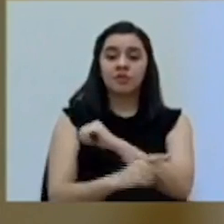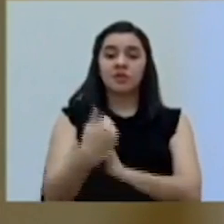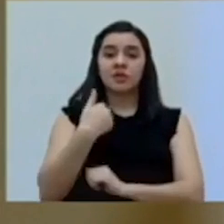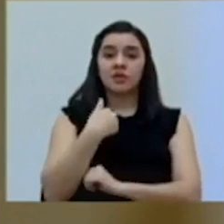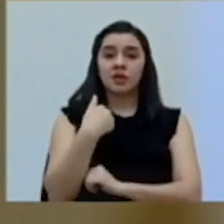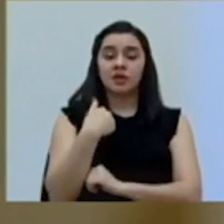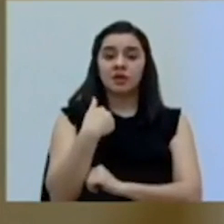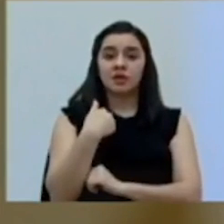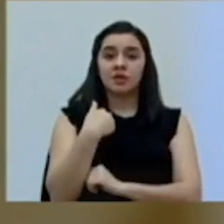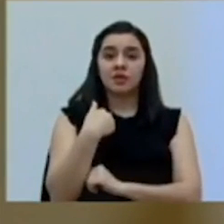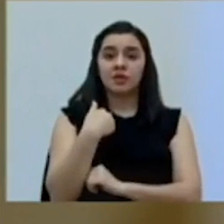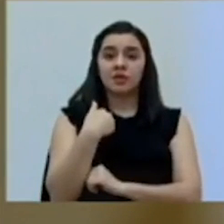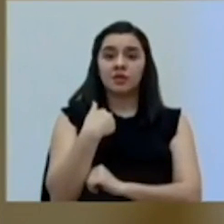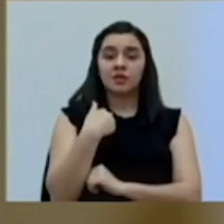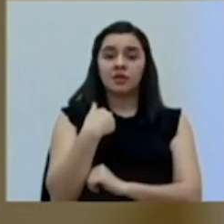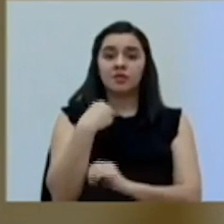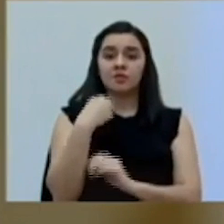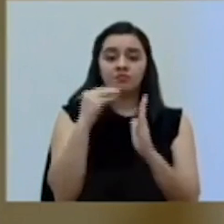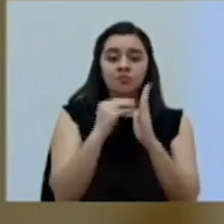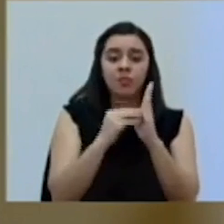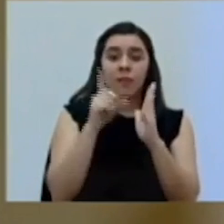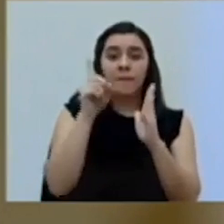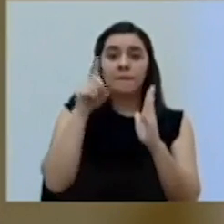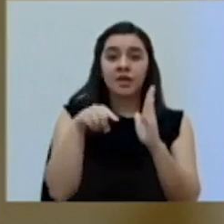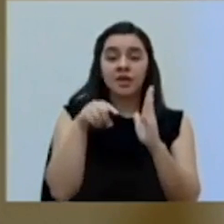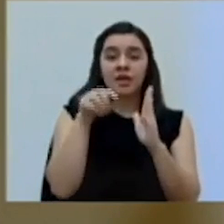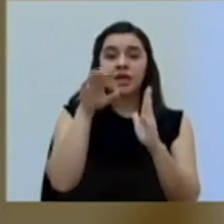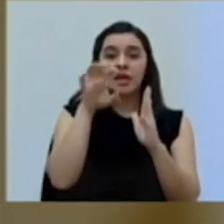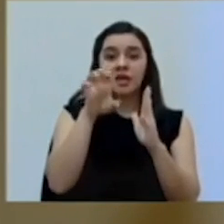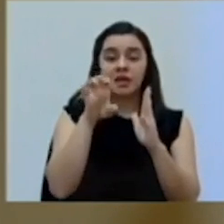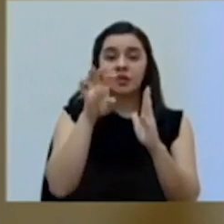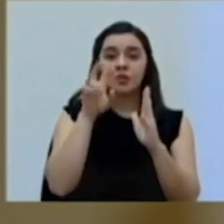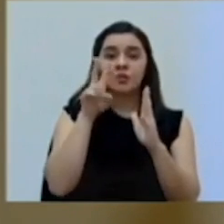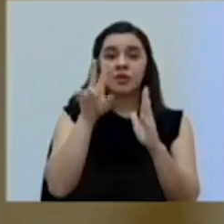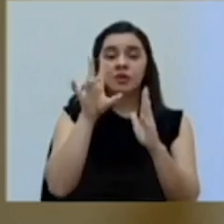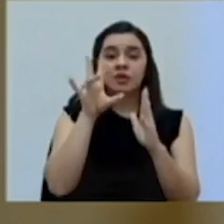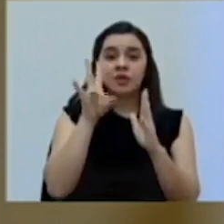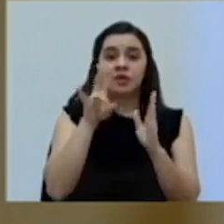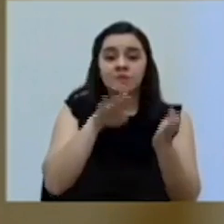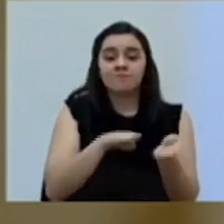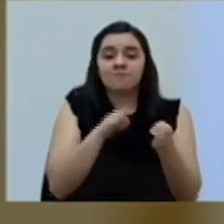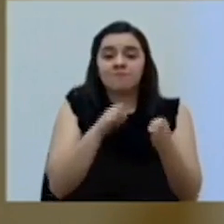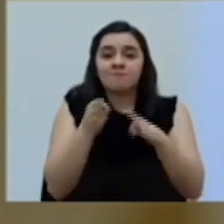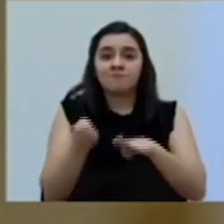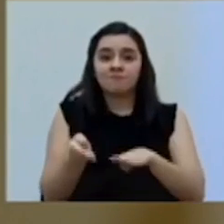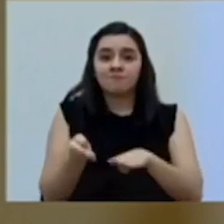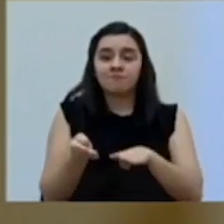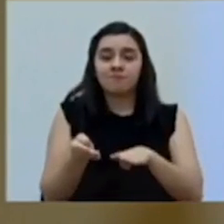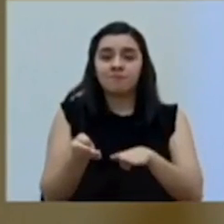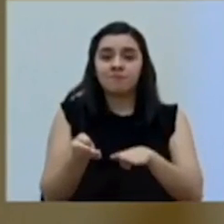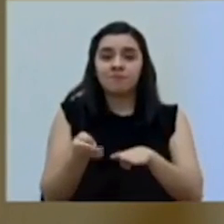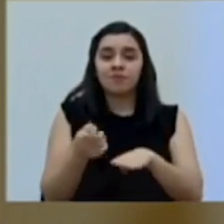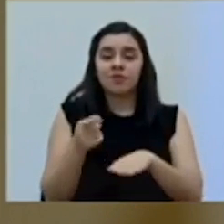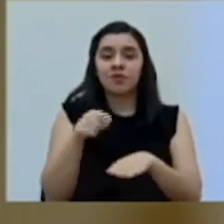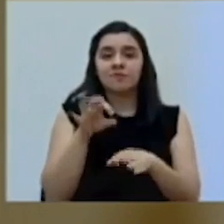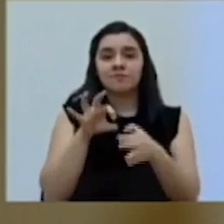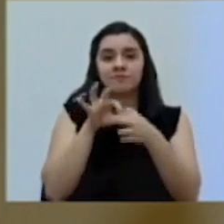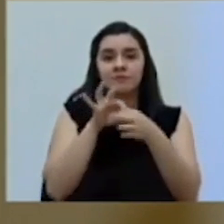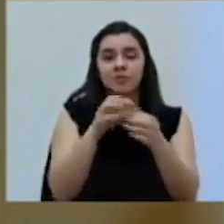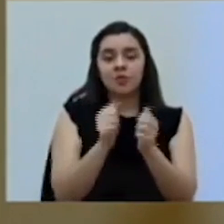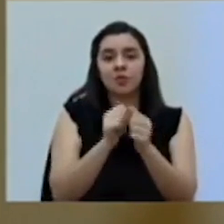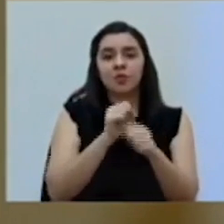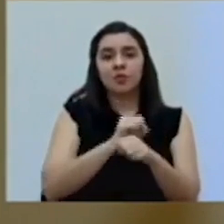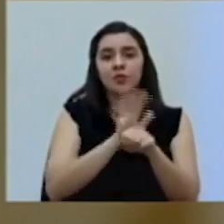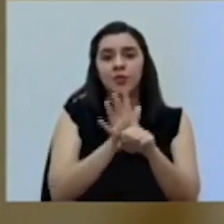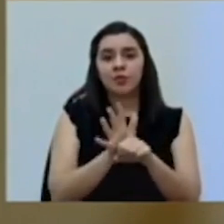a un registro de 1.527 decesos que han estado relacionados con el